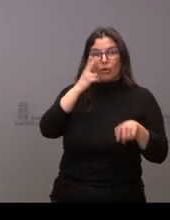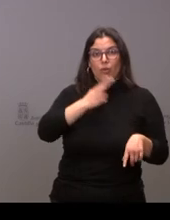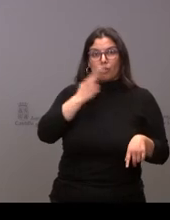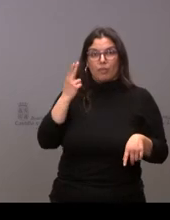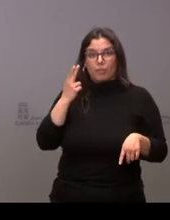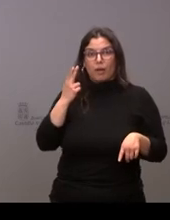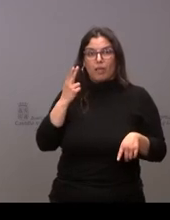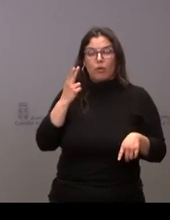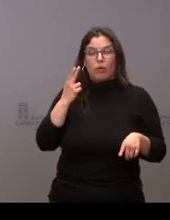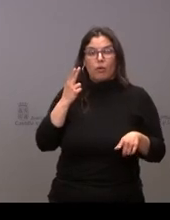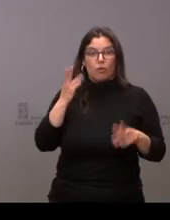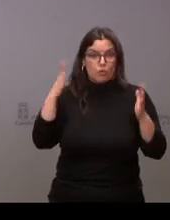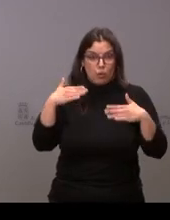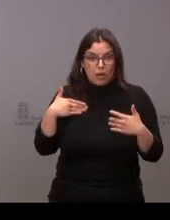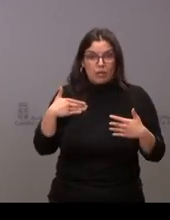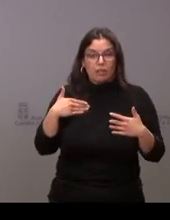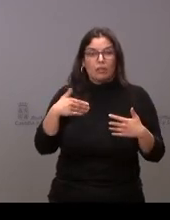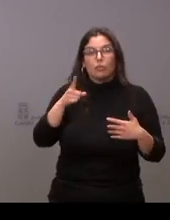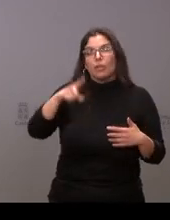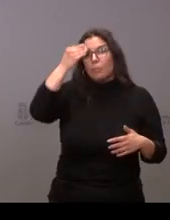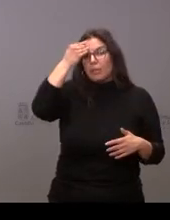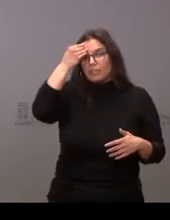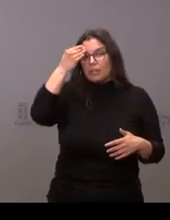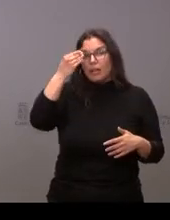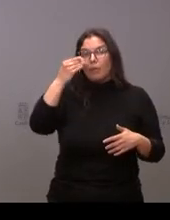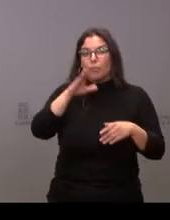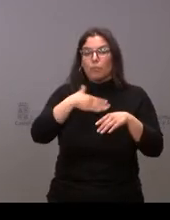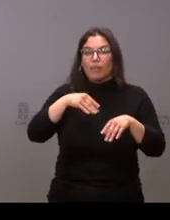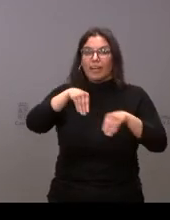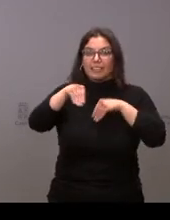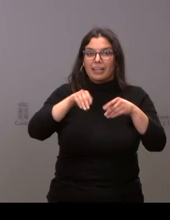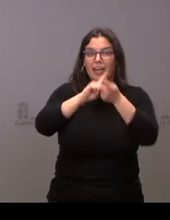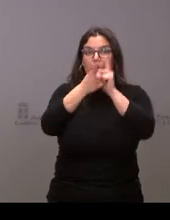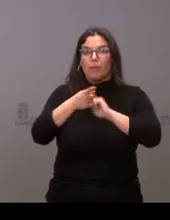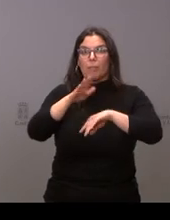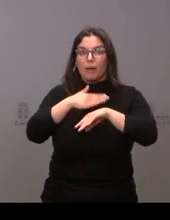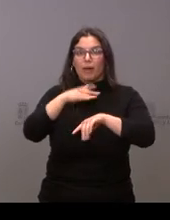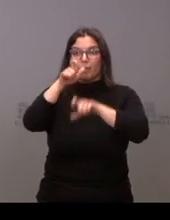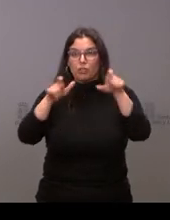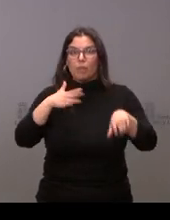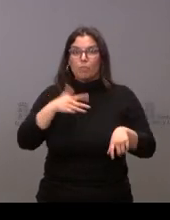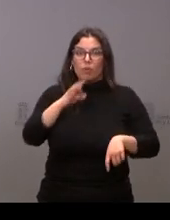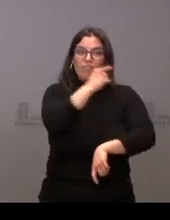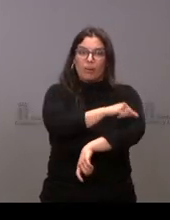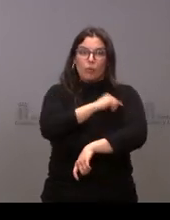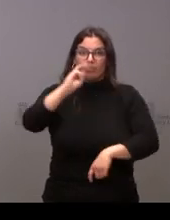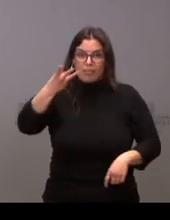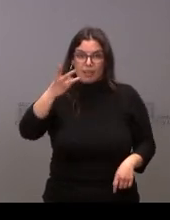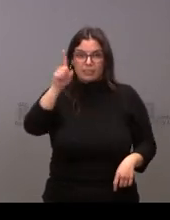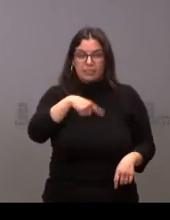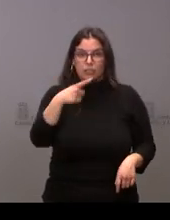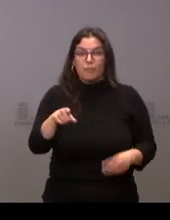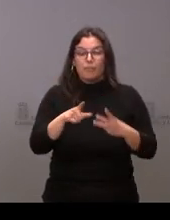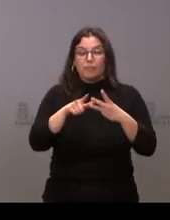COVID con PCR si valoran cambiar la estrategia para que esas personas vayan a vacunar a ponerse a tercera dosis y para